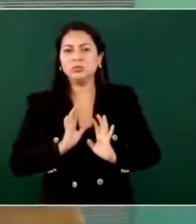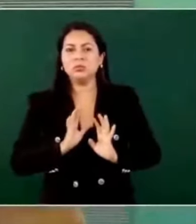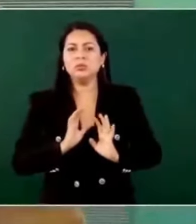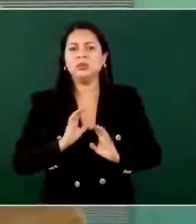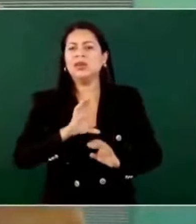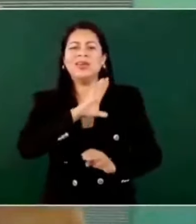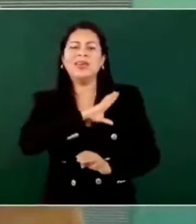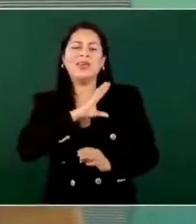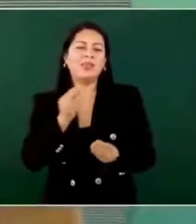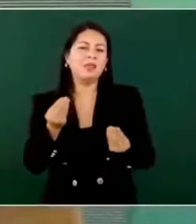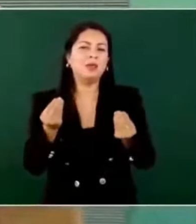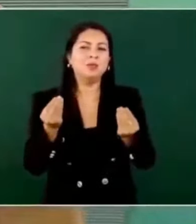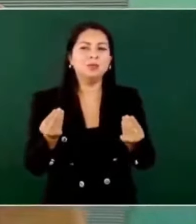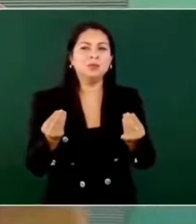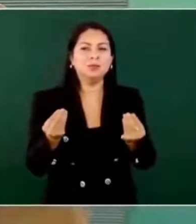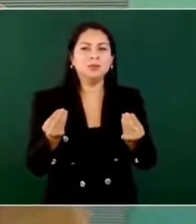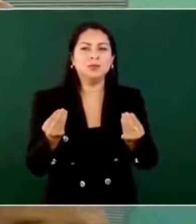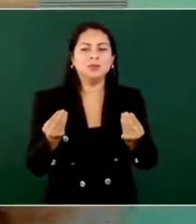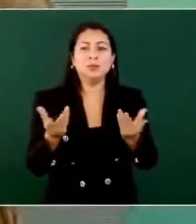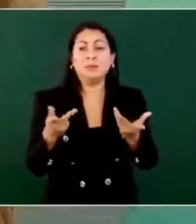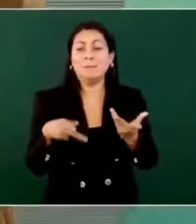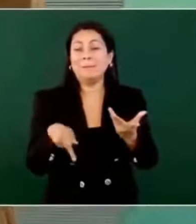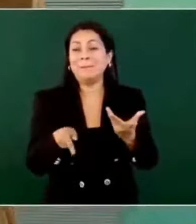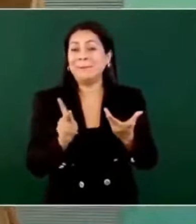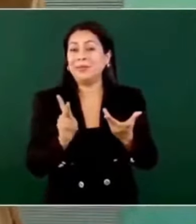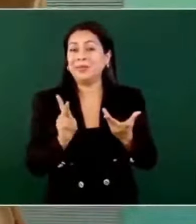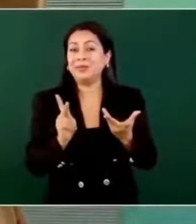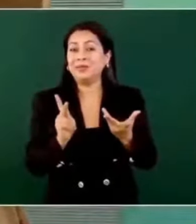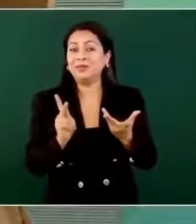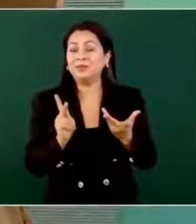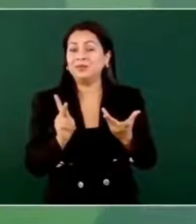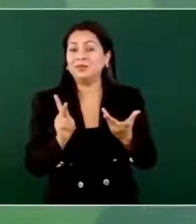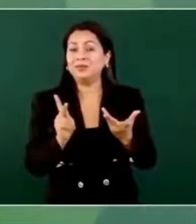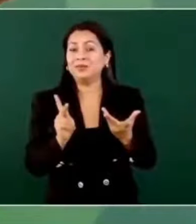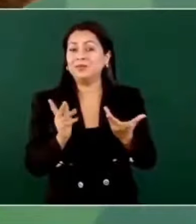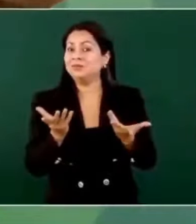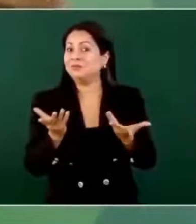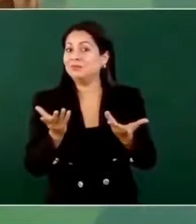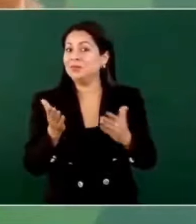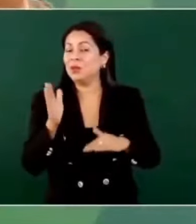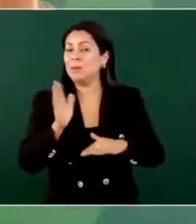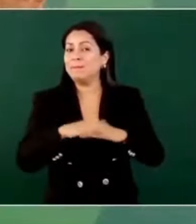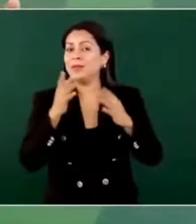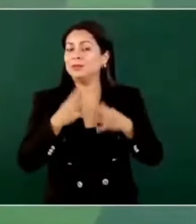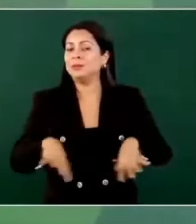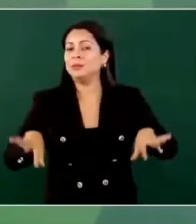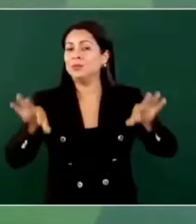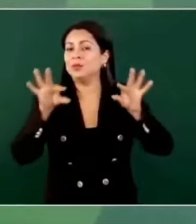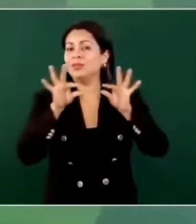nos queremos mucho, pero lo más importante